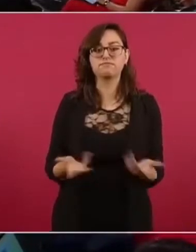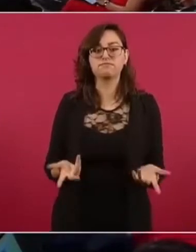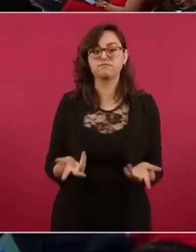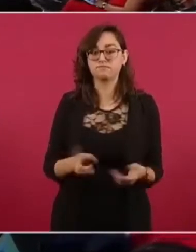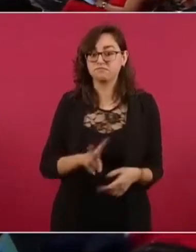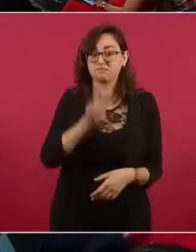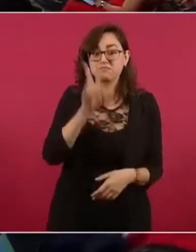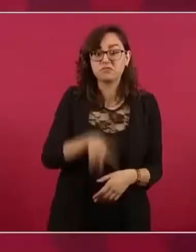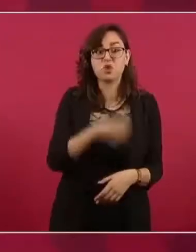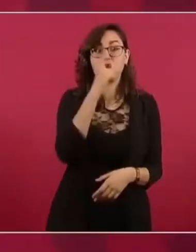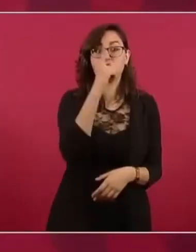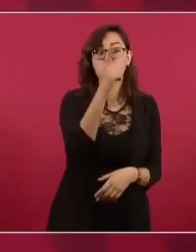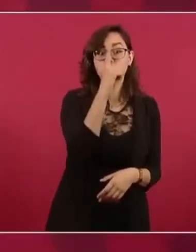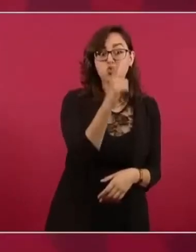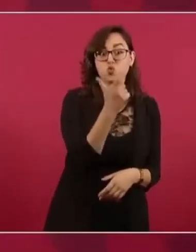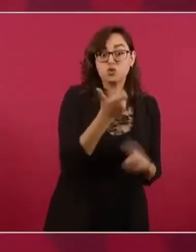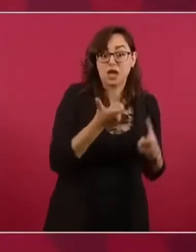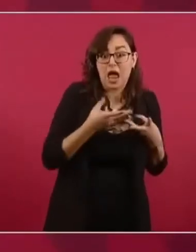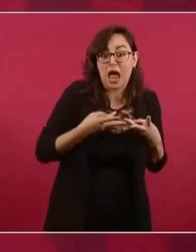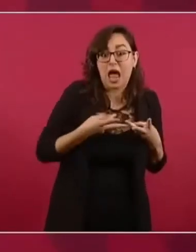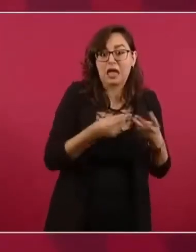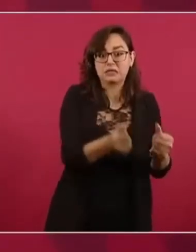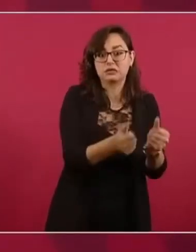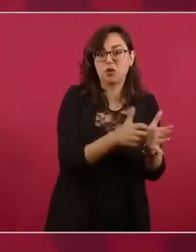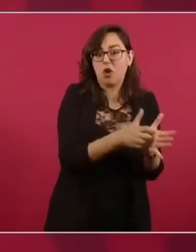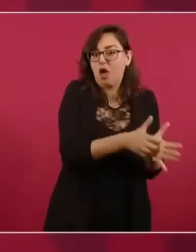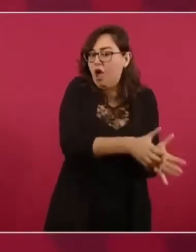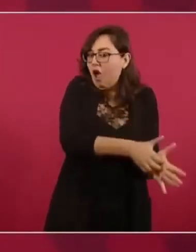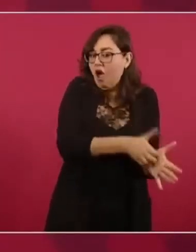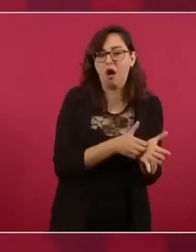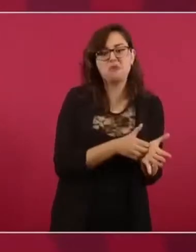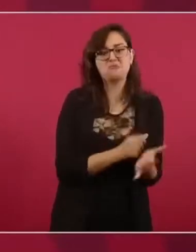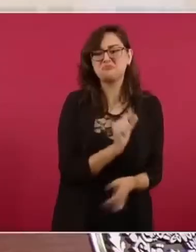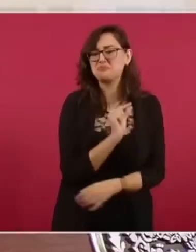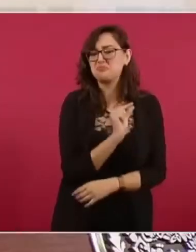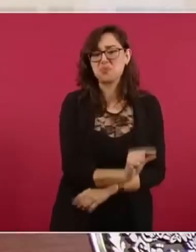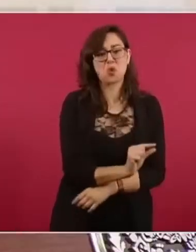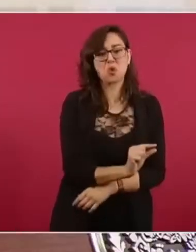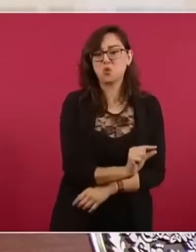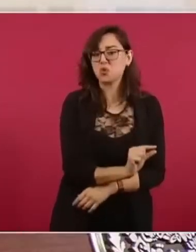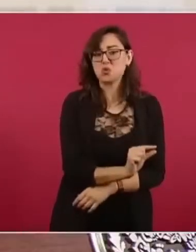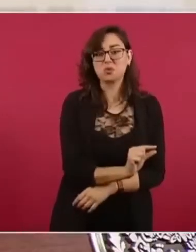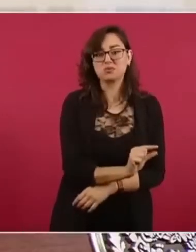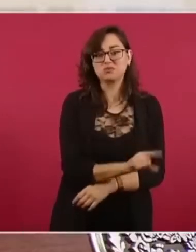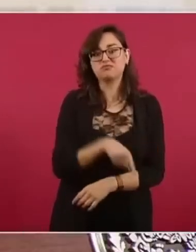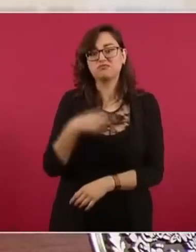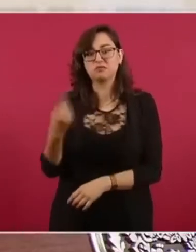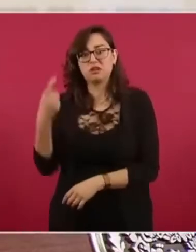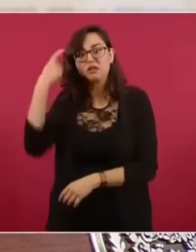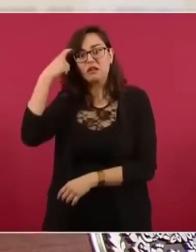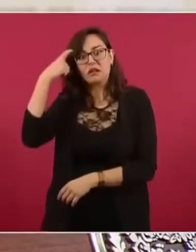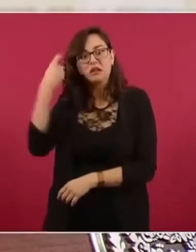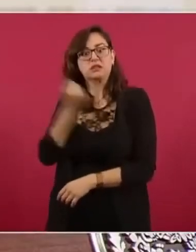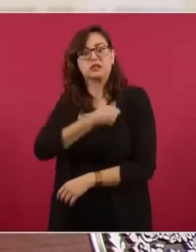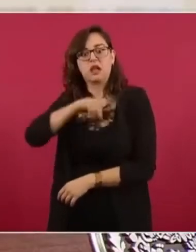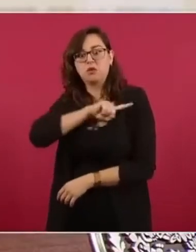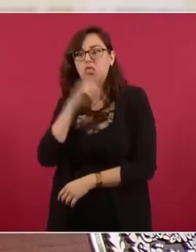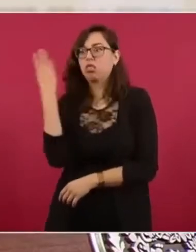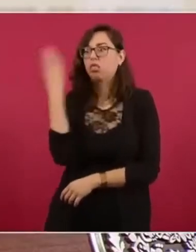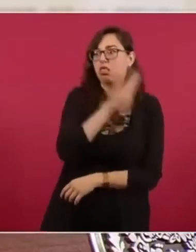el ahorro y es considerable el daño a la salud.